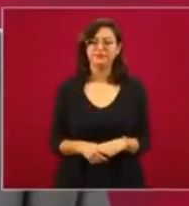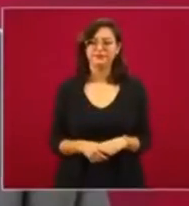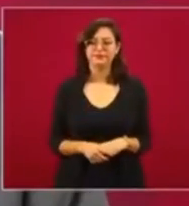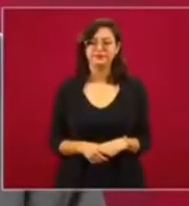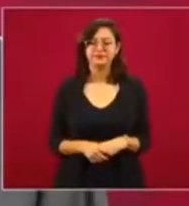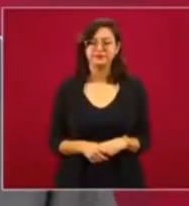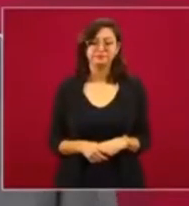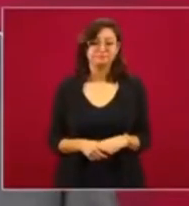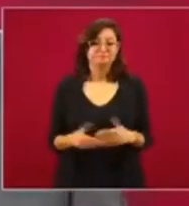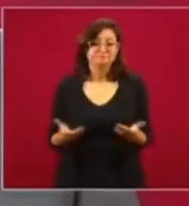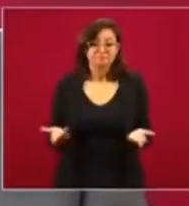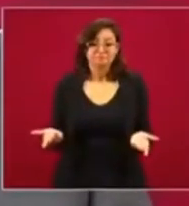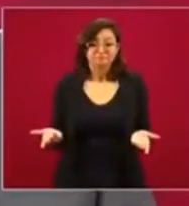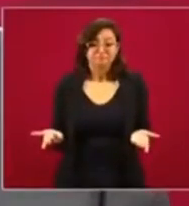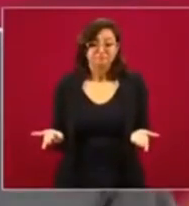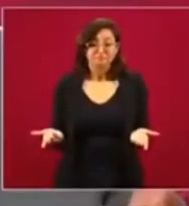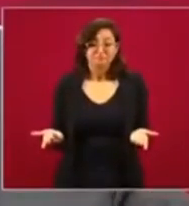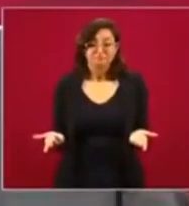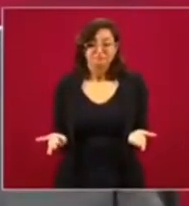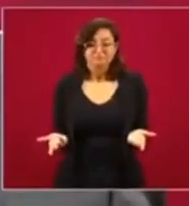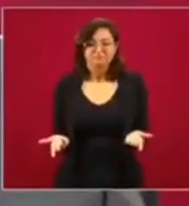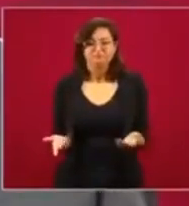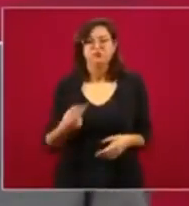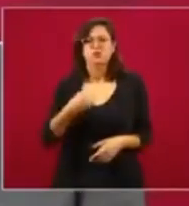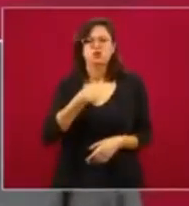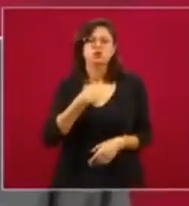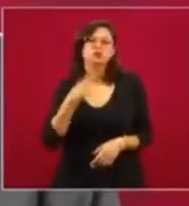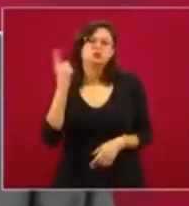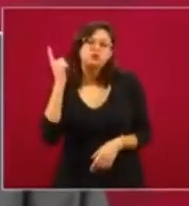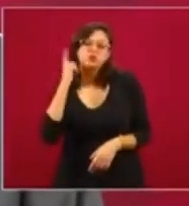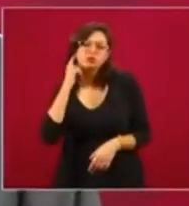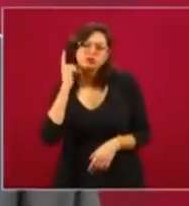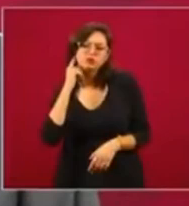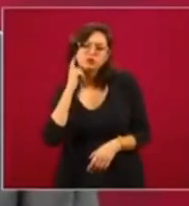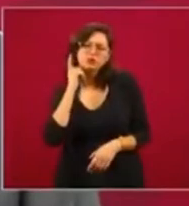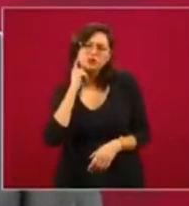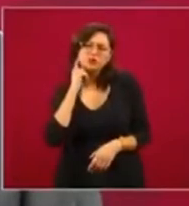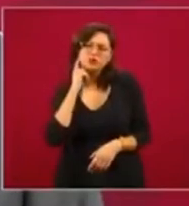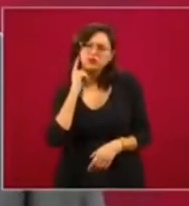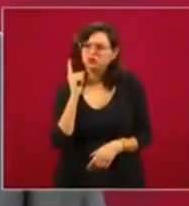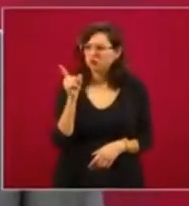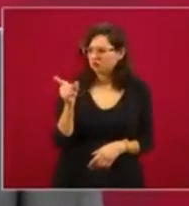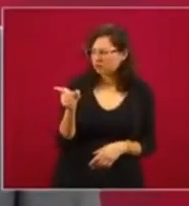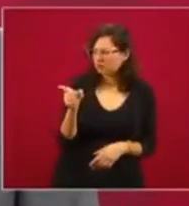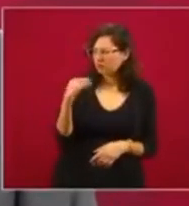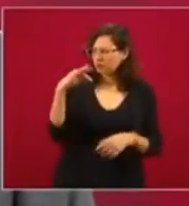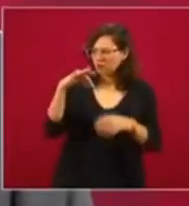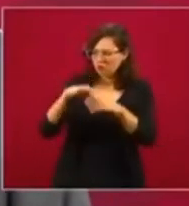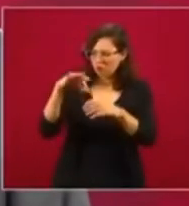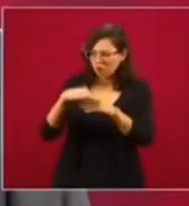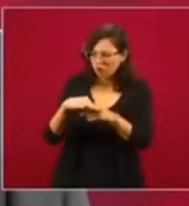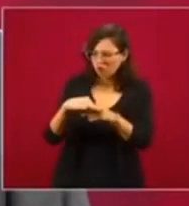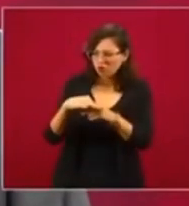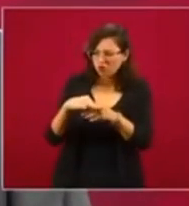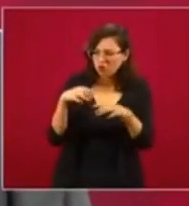Bueno, si yo me entero de que están comprando votos,